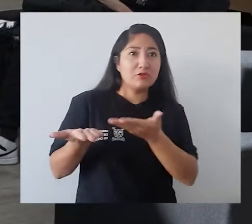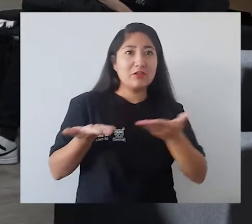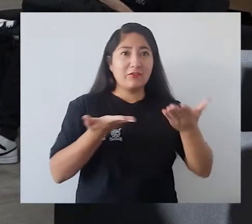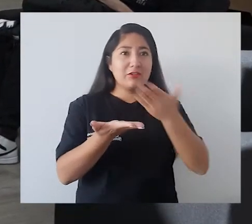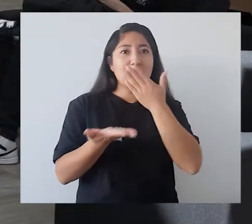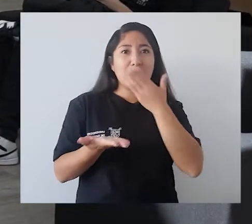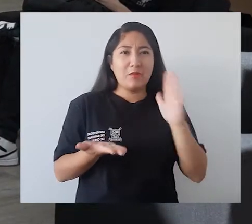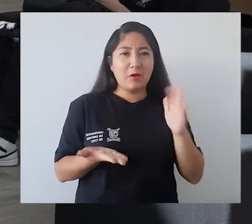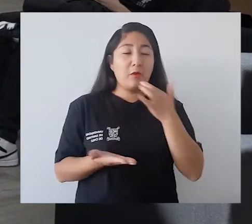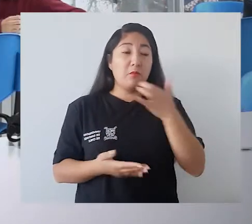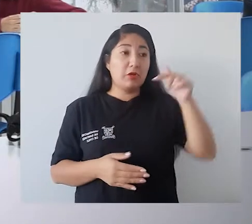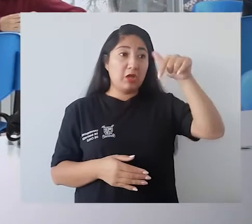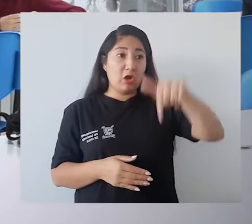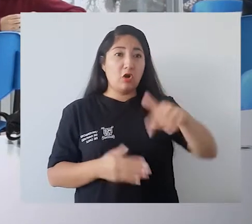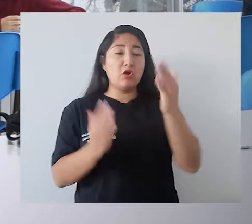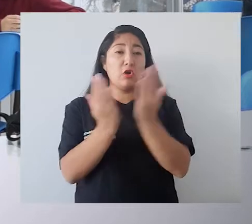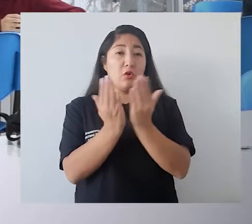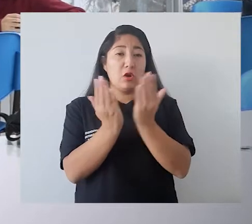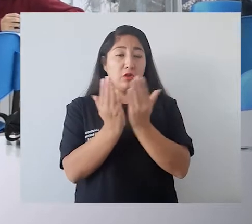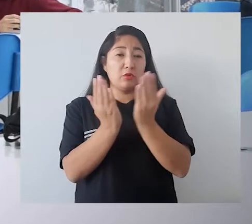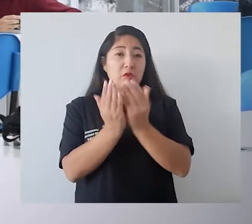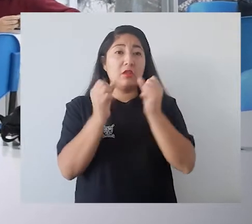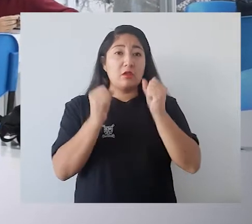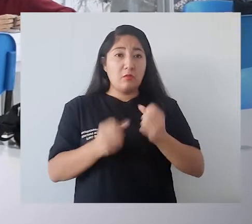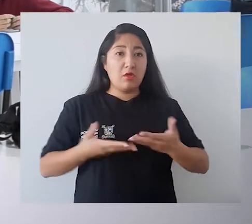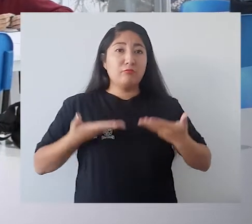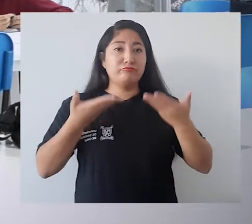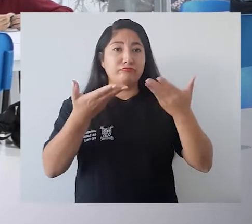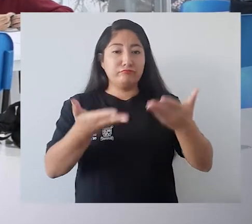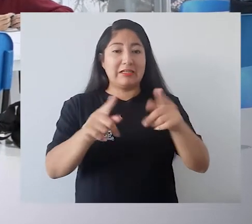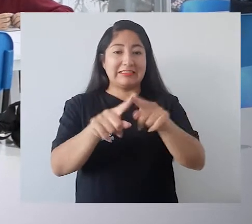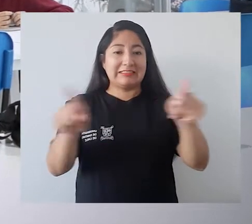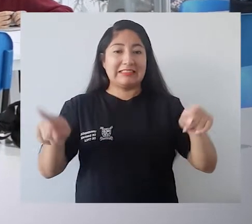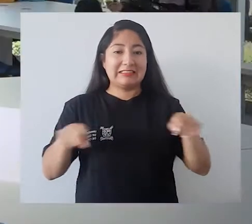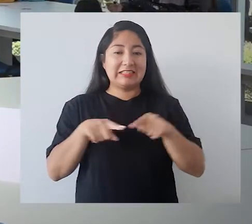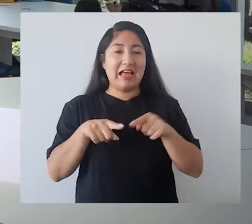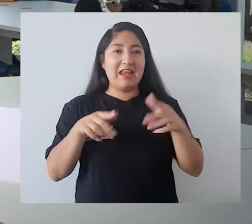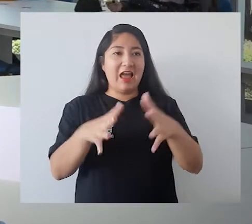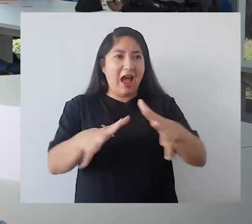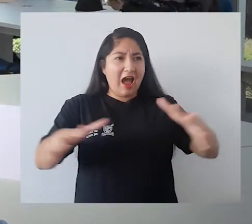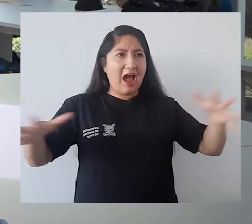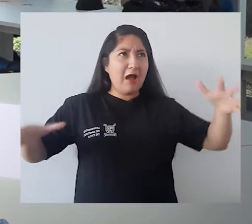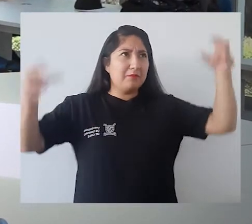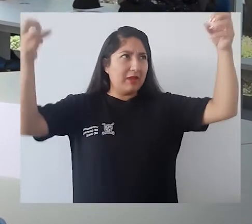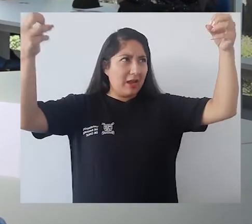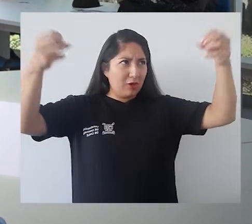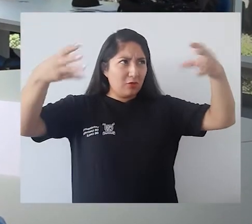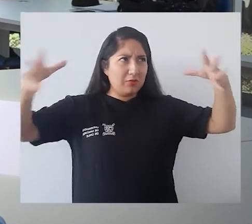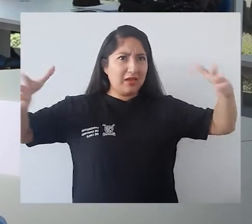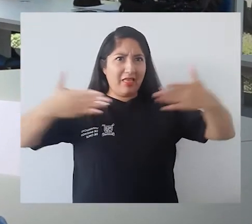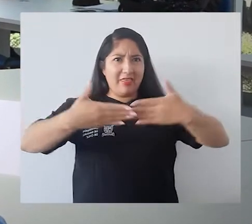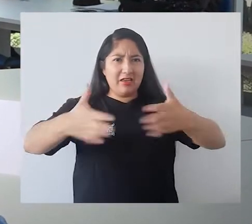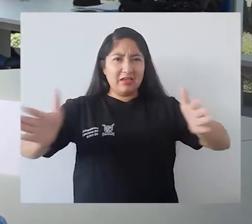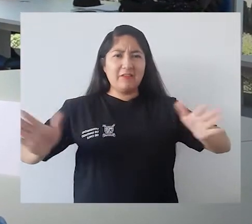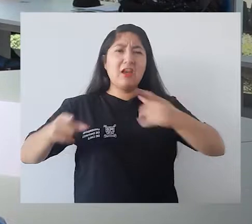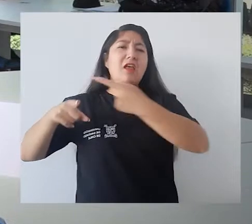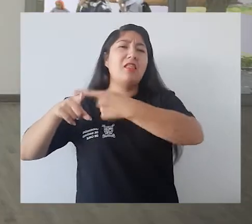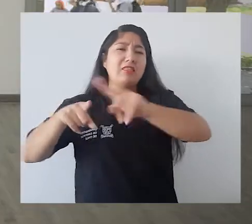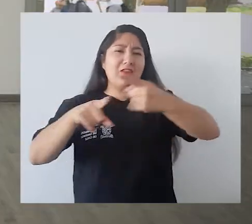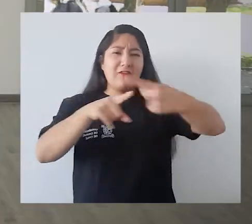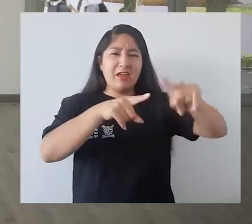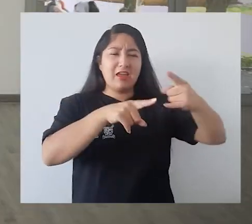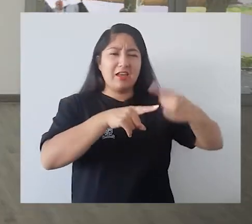servicios porque hoy día los estudiantes cuentan con salas de estudio mucho más amplias, más iluminadas, más despejadas